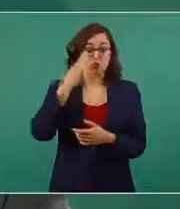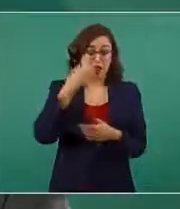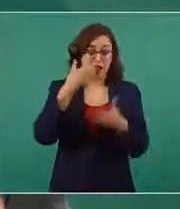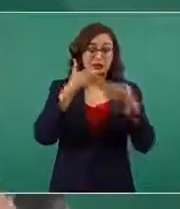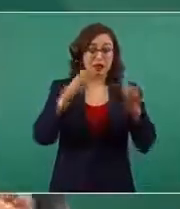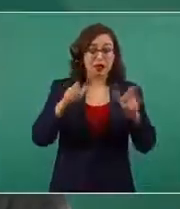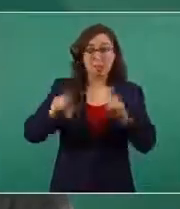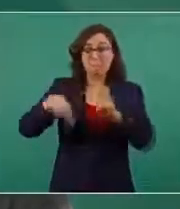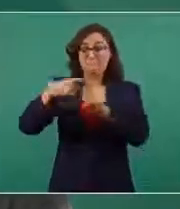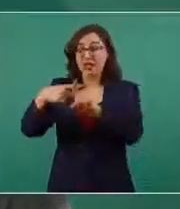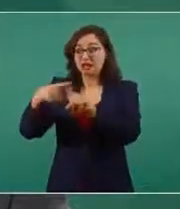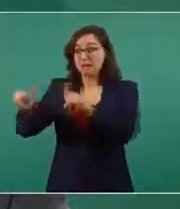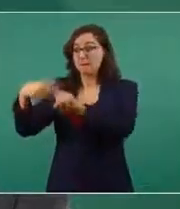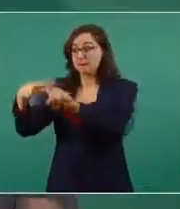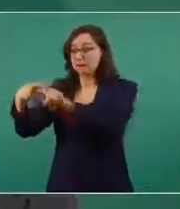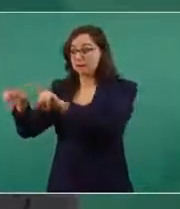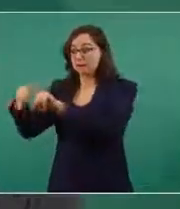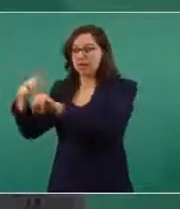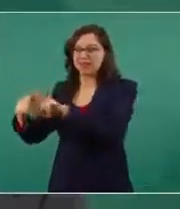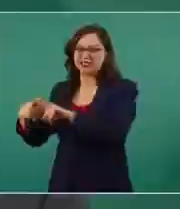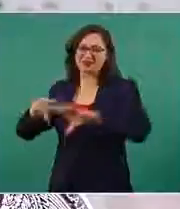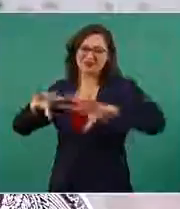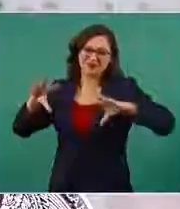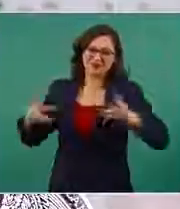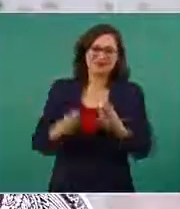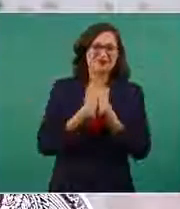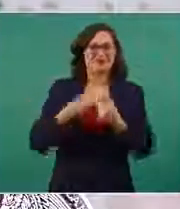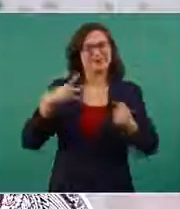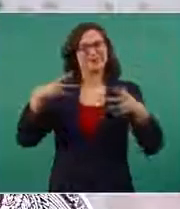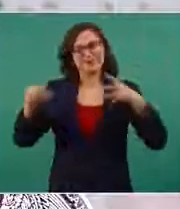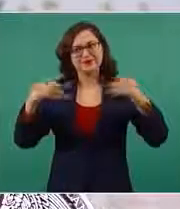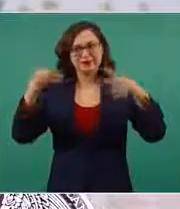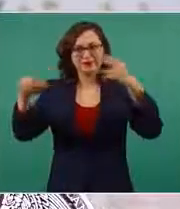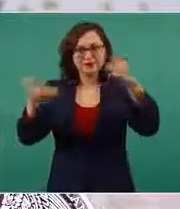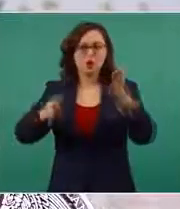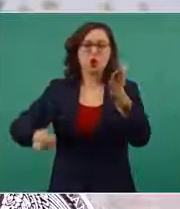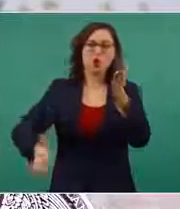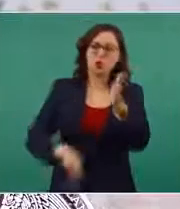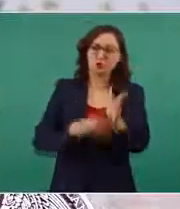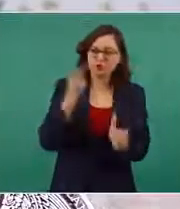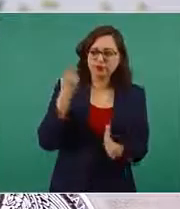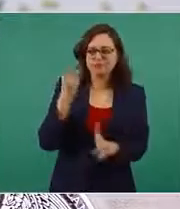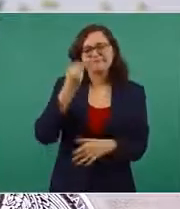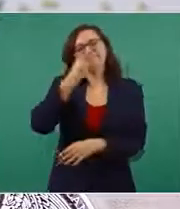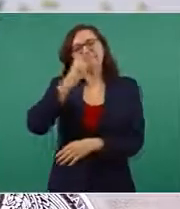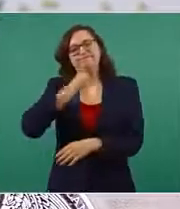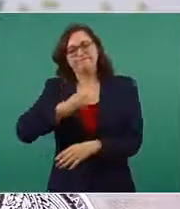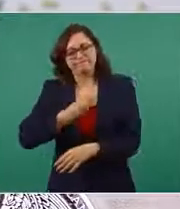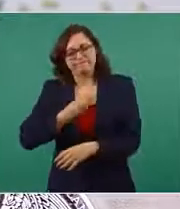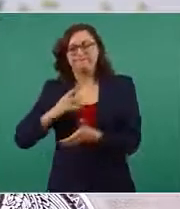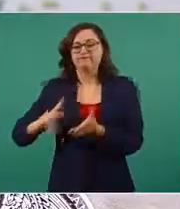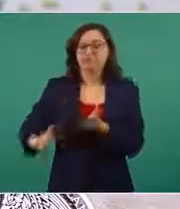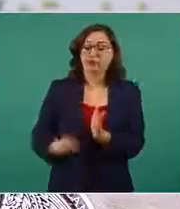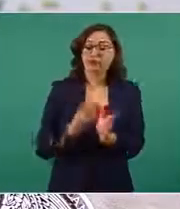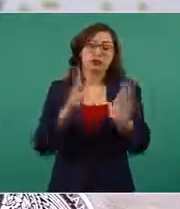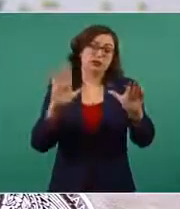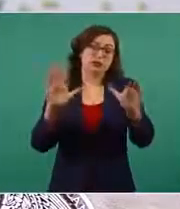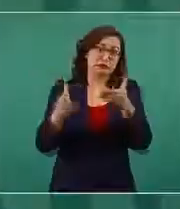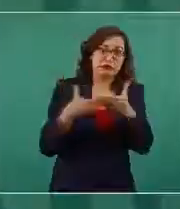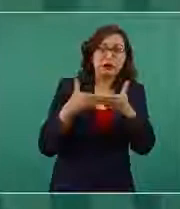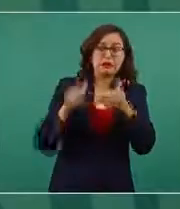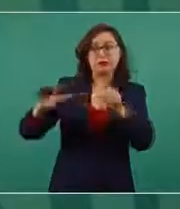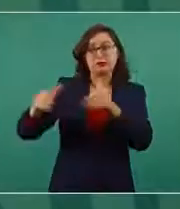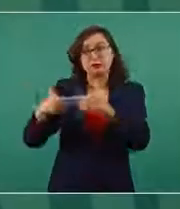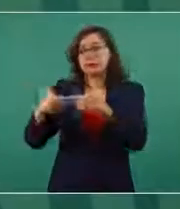llevaron a que se reactivaran las epidemias y tuvieron cierres parciales. En realidad los modelos de manejo epidémico son en